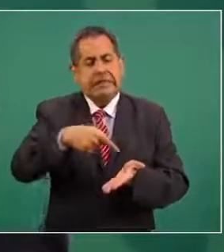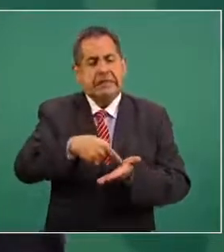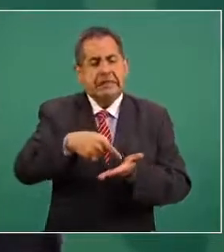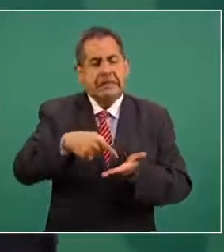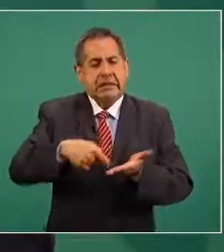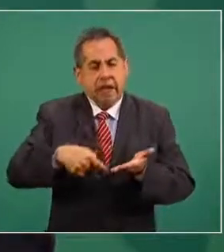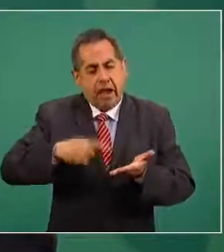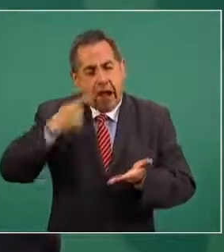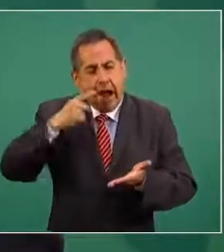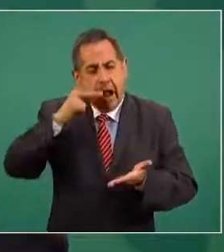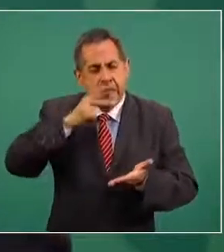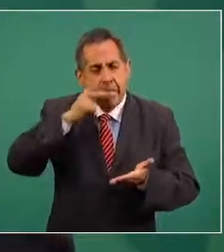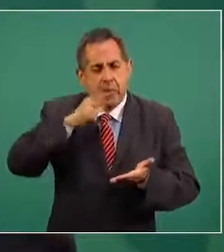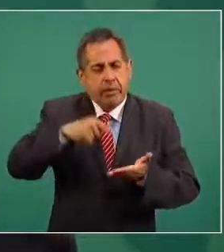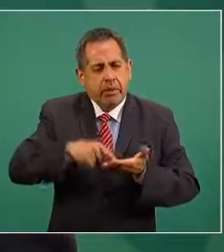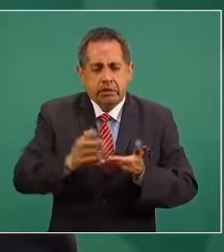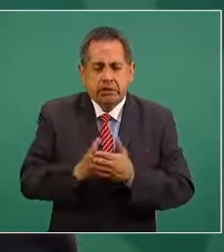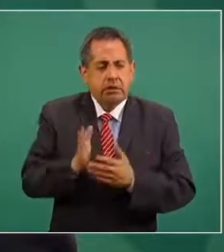y verificaron